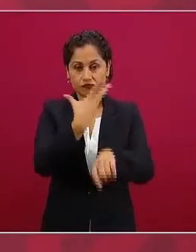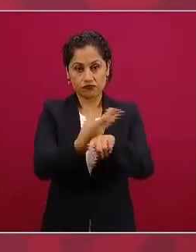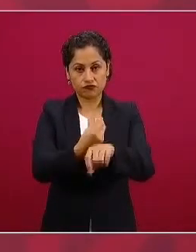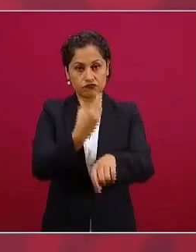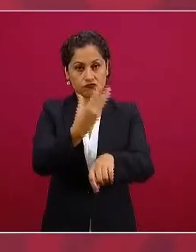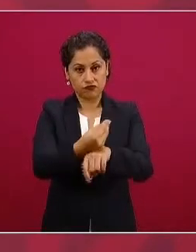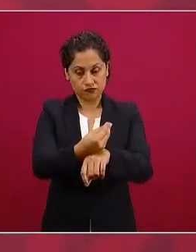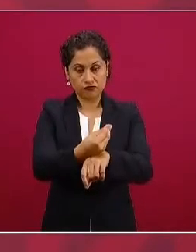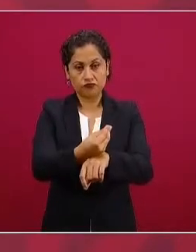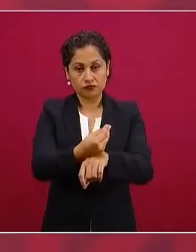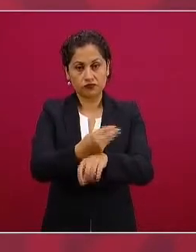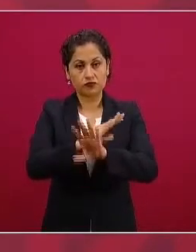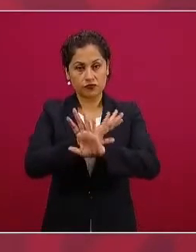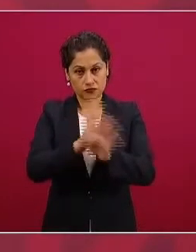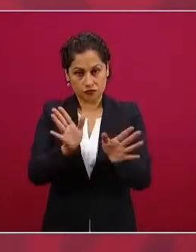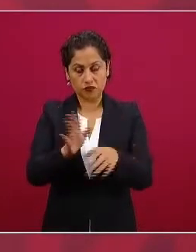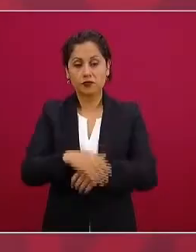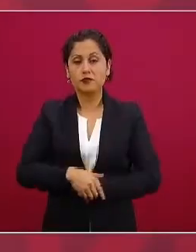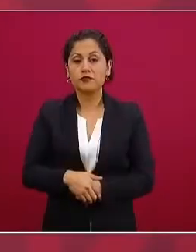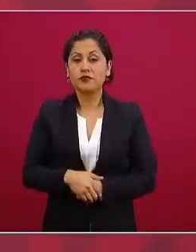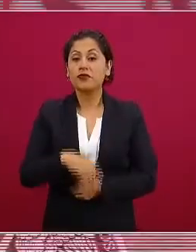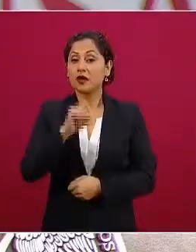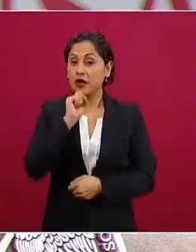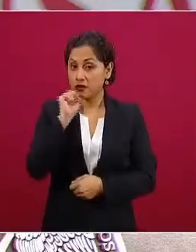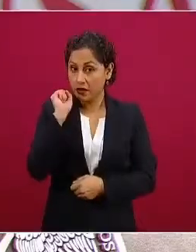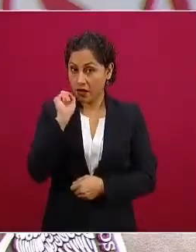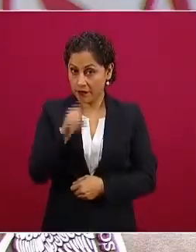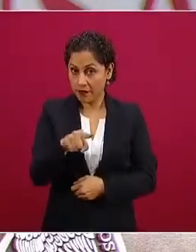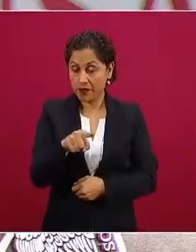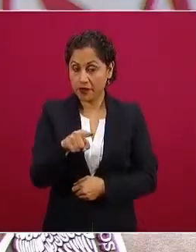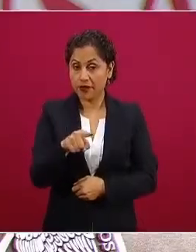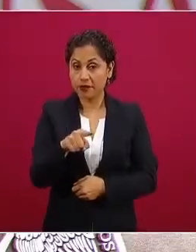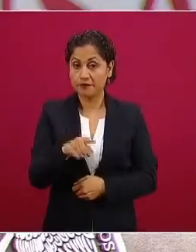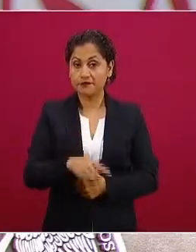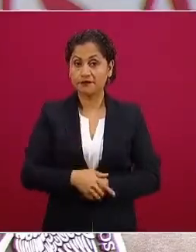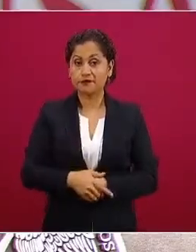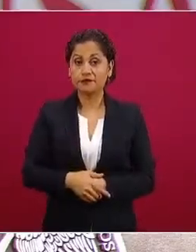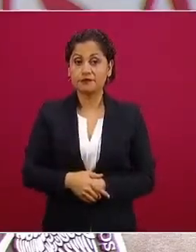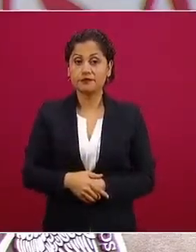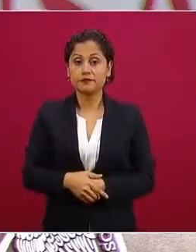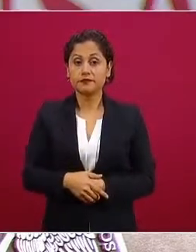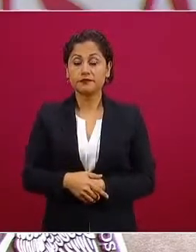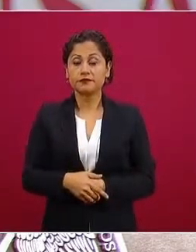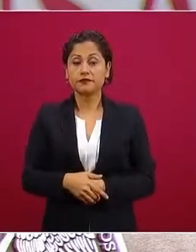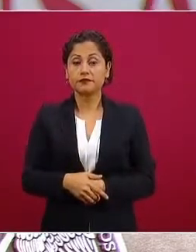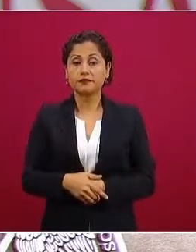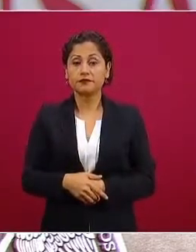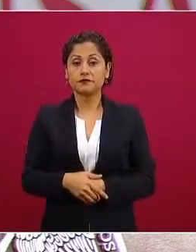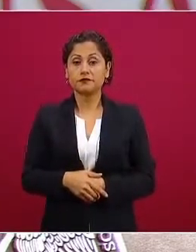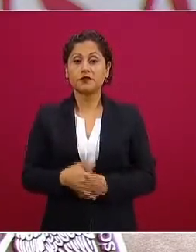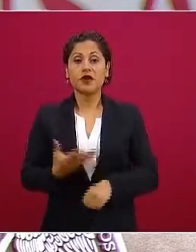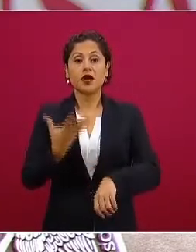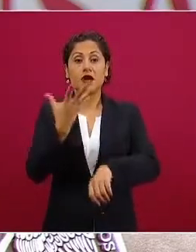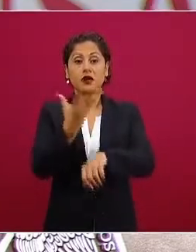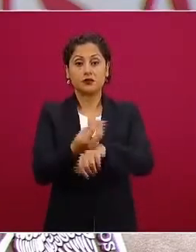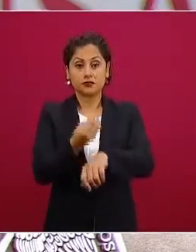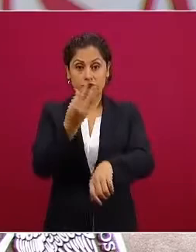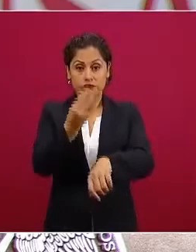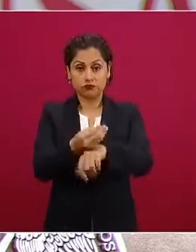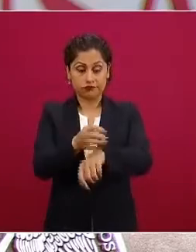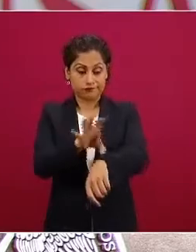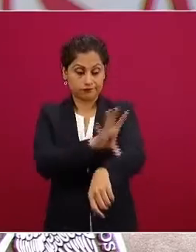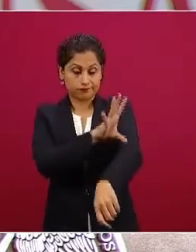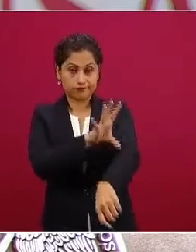se está trabajando en resolver el problema eléctrico evitando